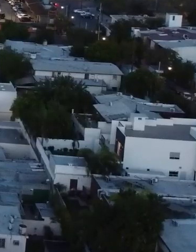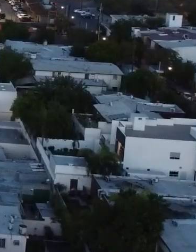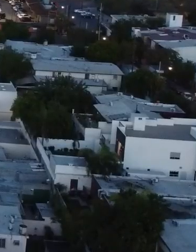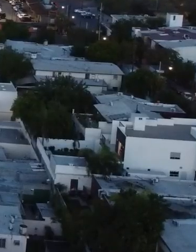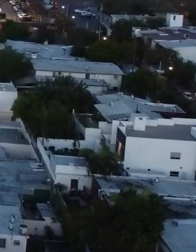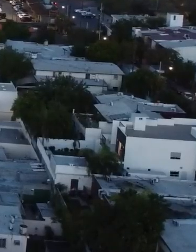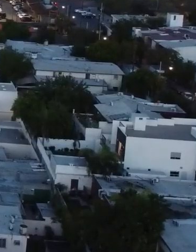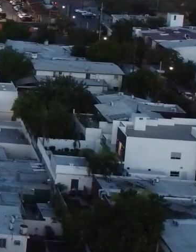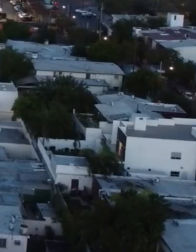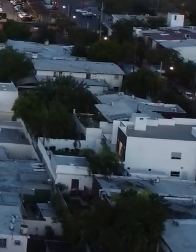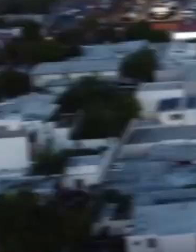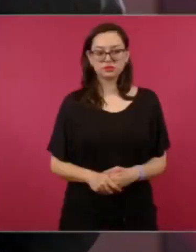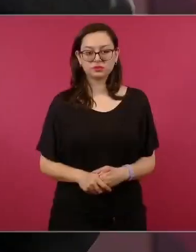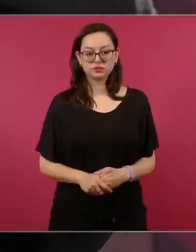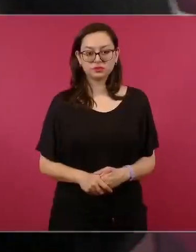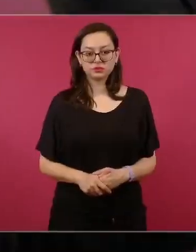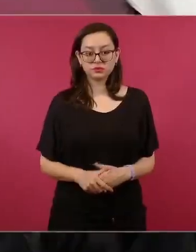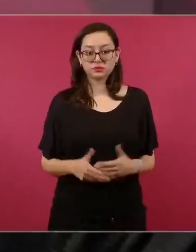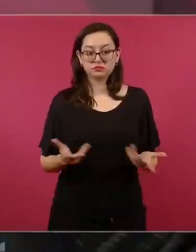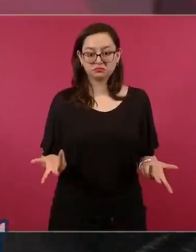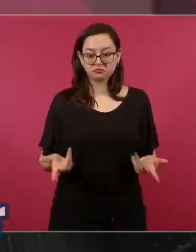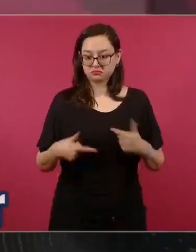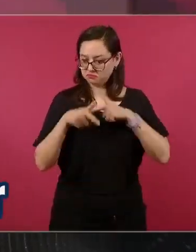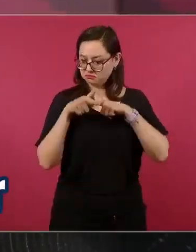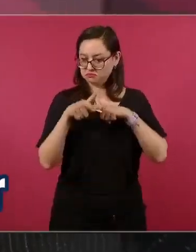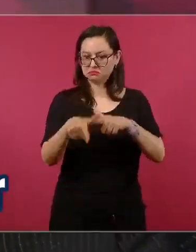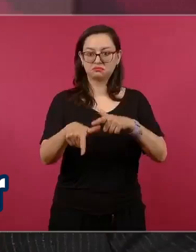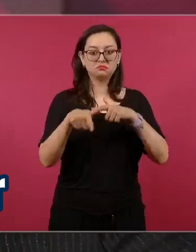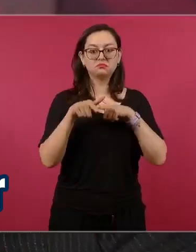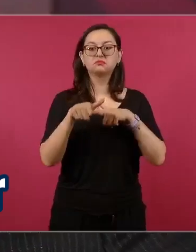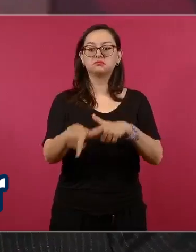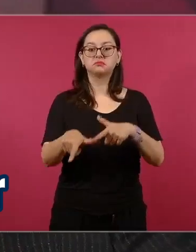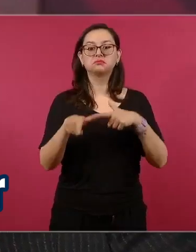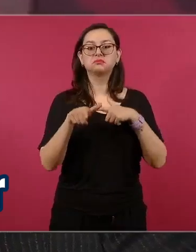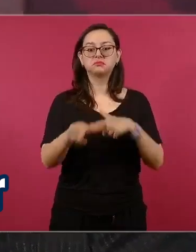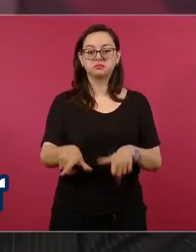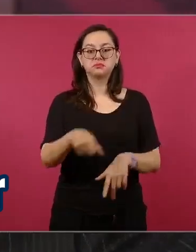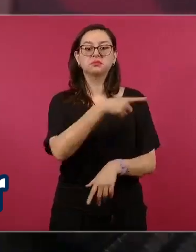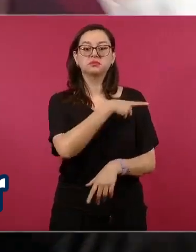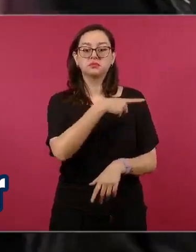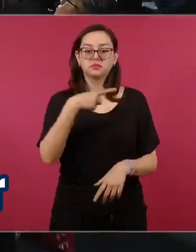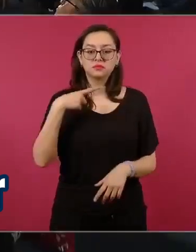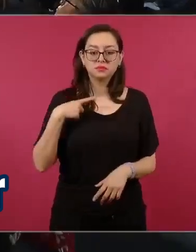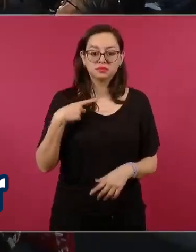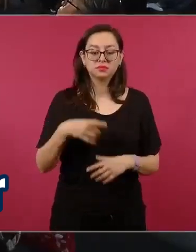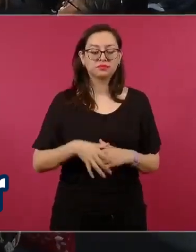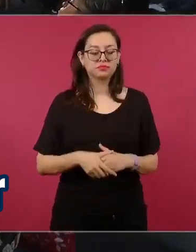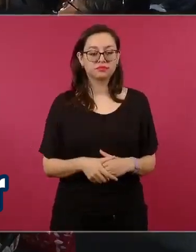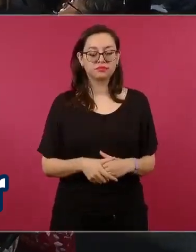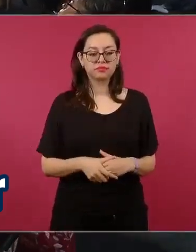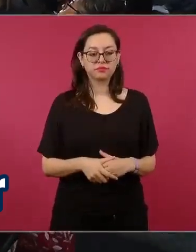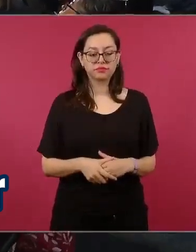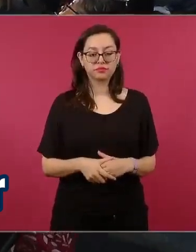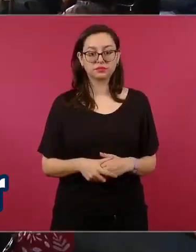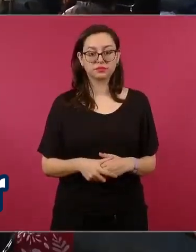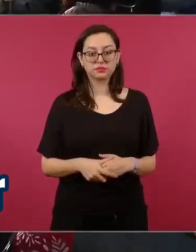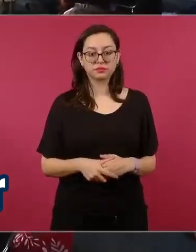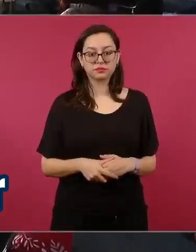le irá mucho mejor con una mujer. Y ahora que va a